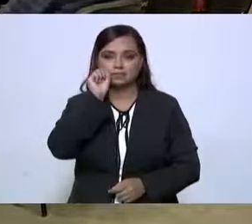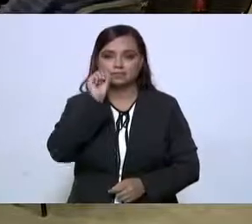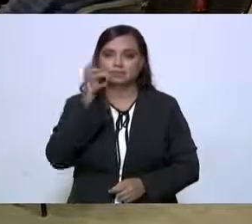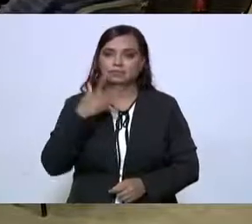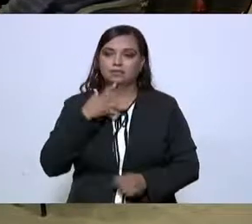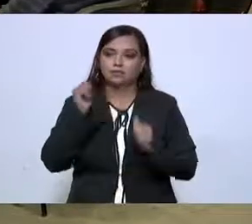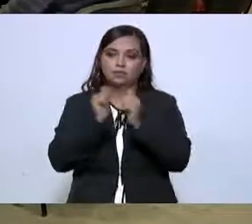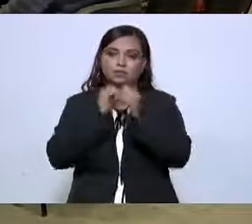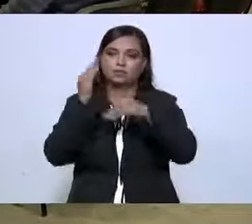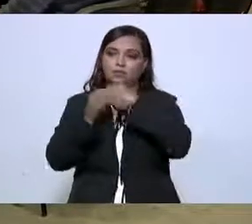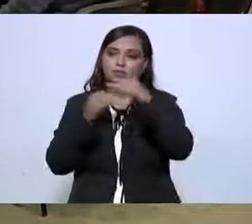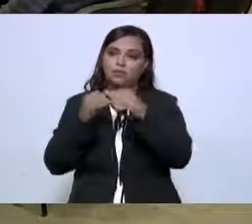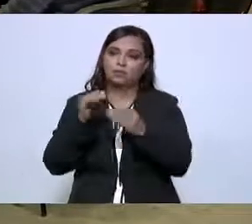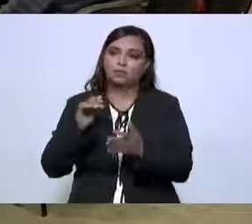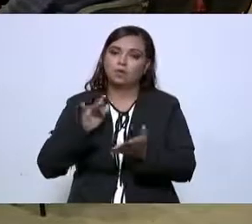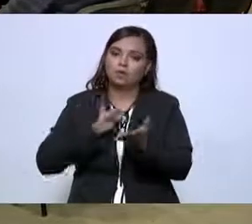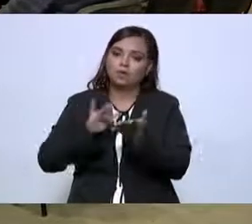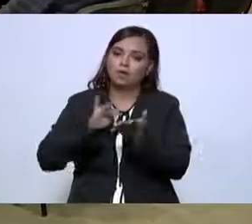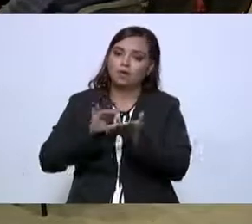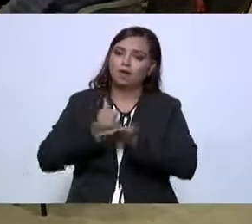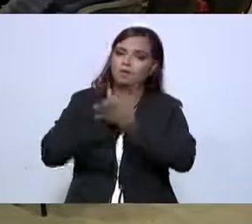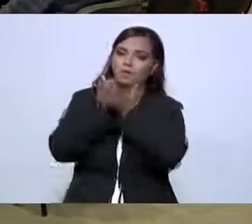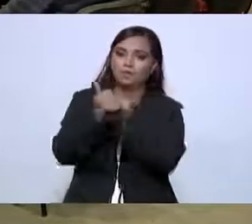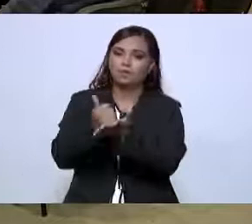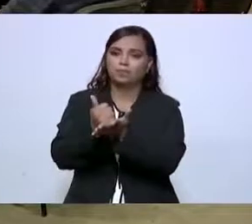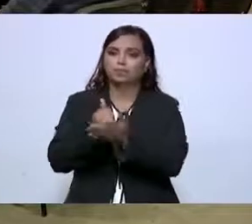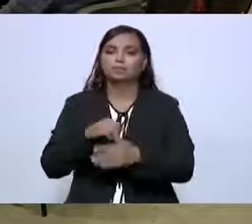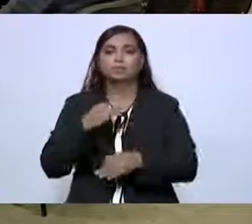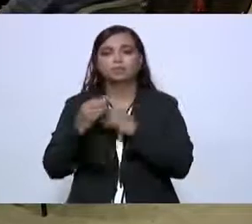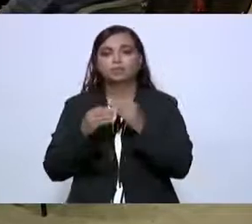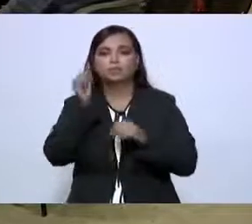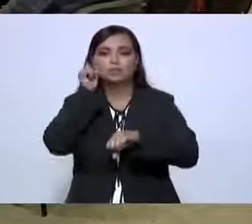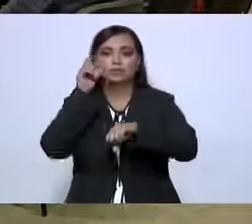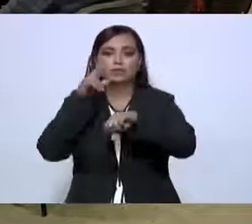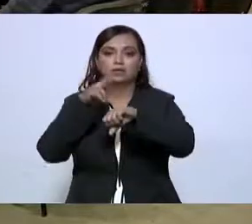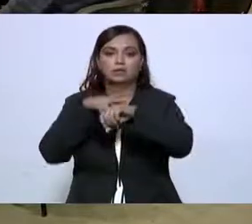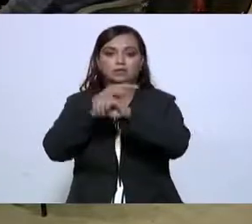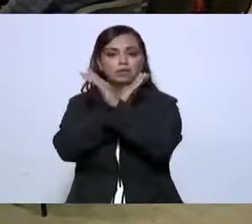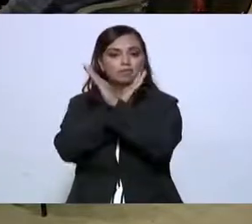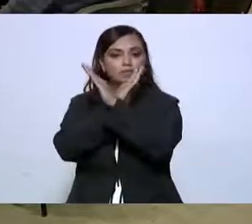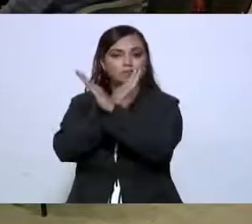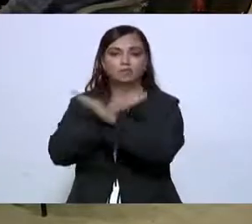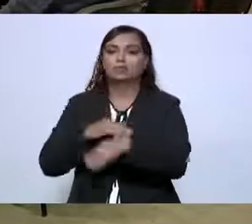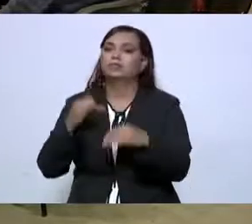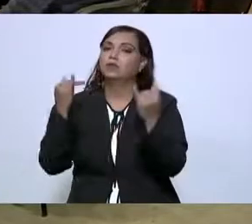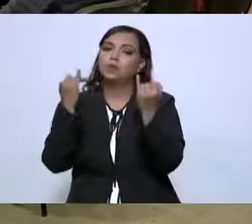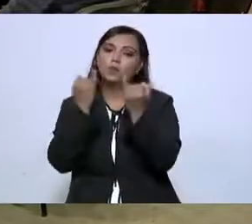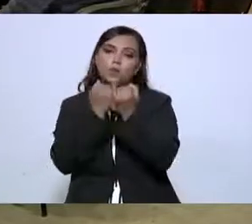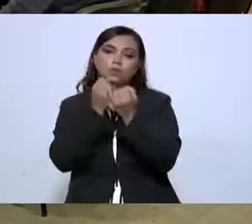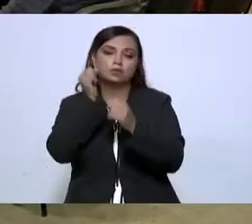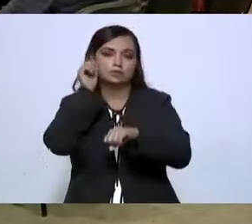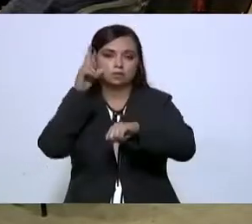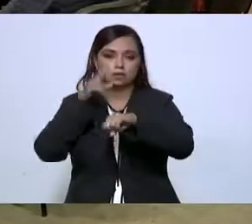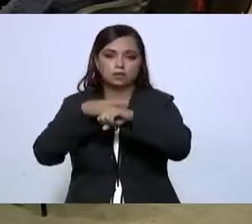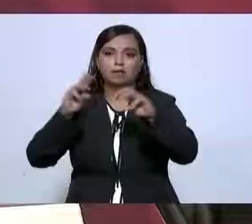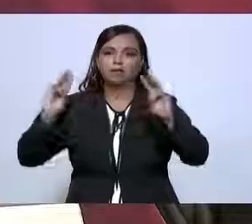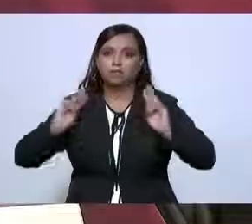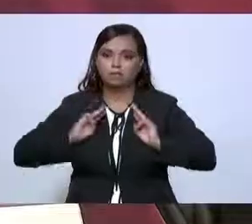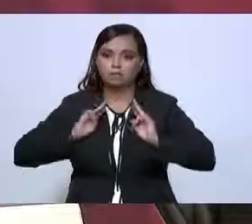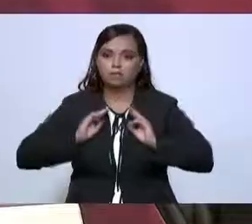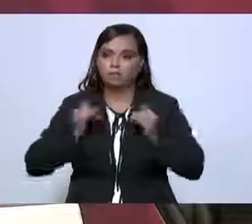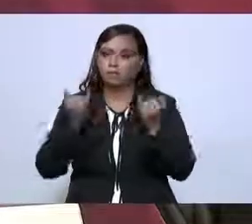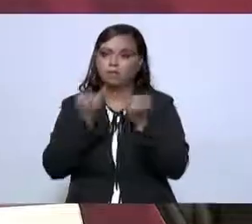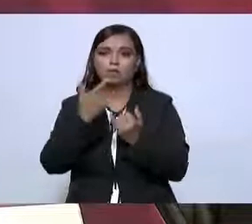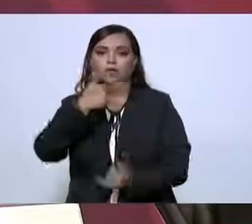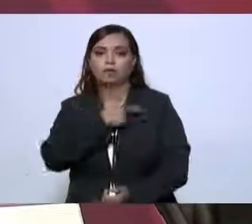contar con todo nuestro apoyo, la Secretaría de la Defensa, la Secretaría de Marina, la